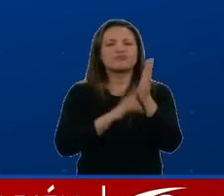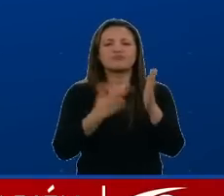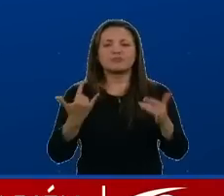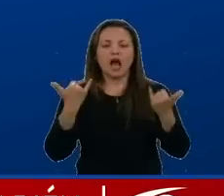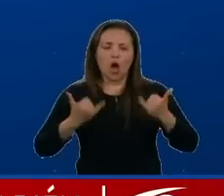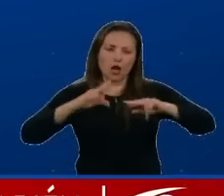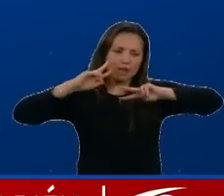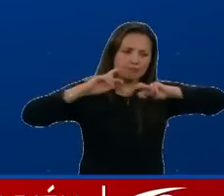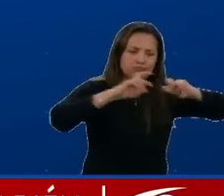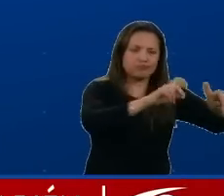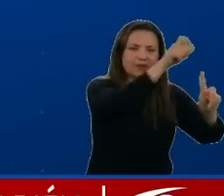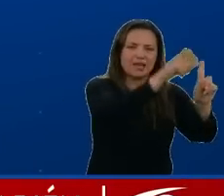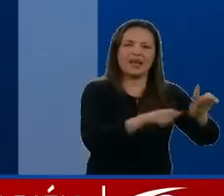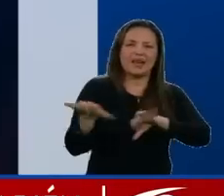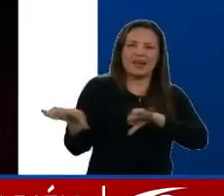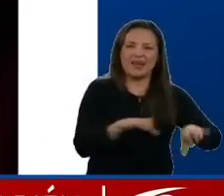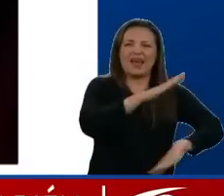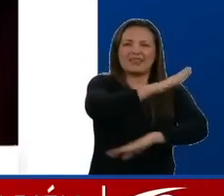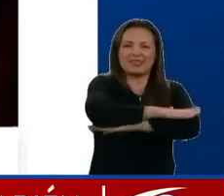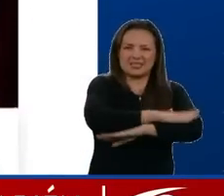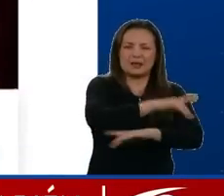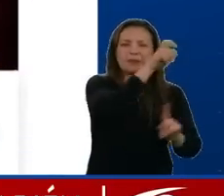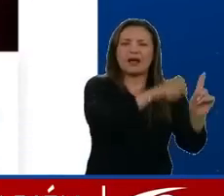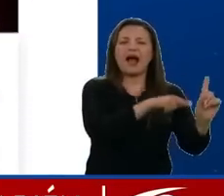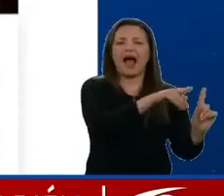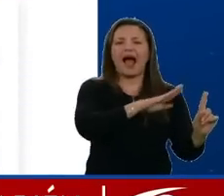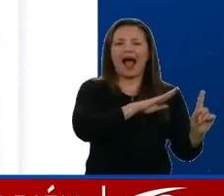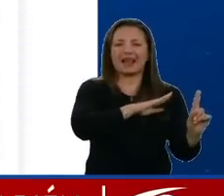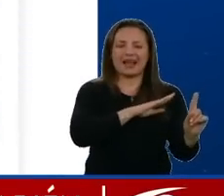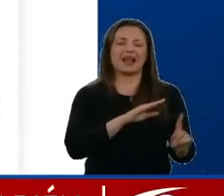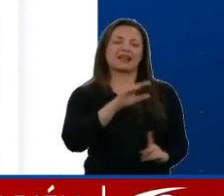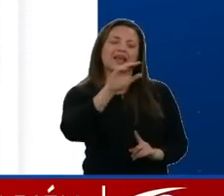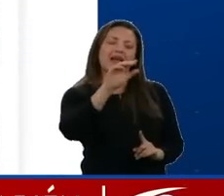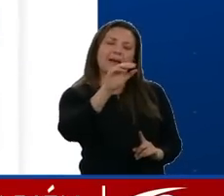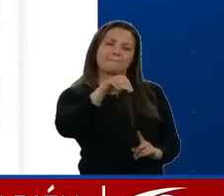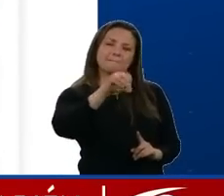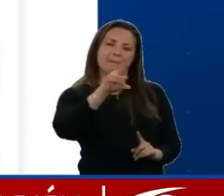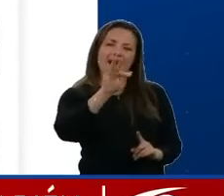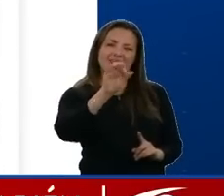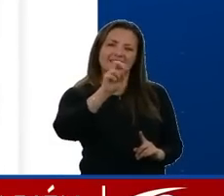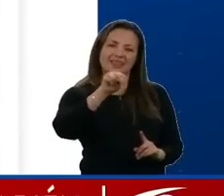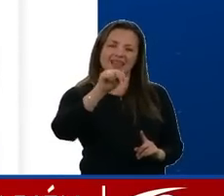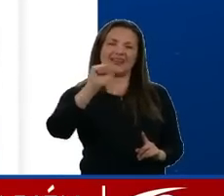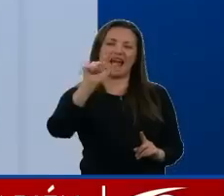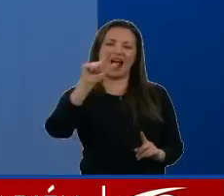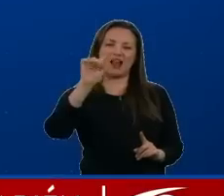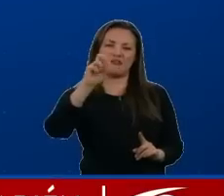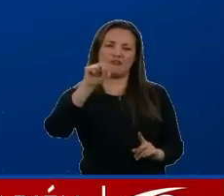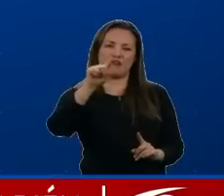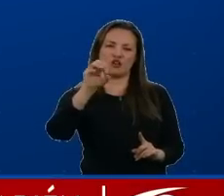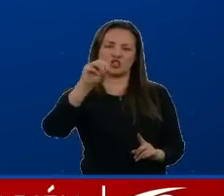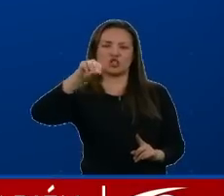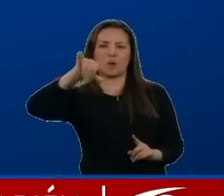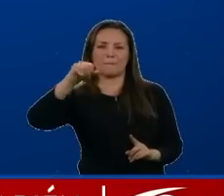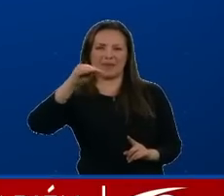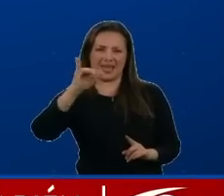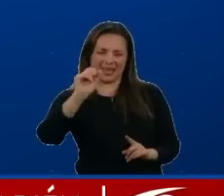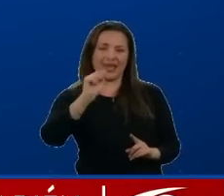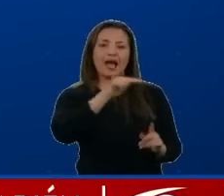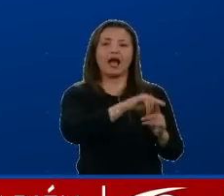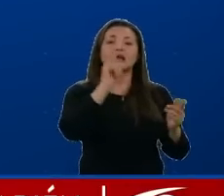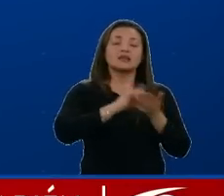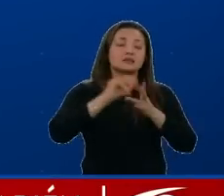una investigación disciplinaria contra el alcalde Martín Alfonso Mejía. Según los exámenes médicos realizados al alcalde en la clínica